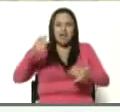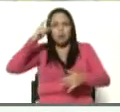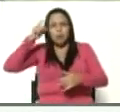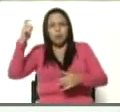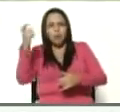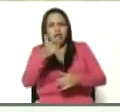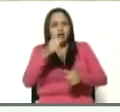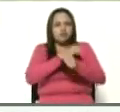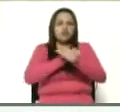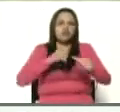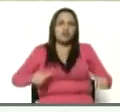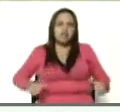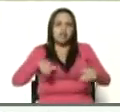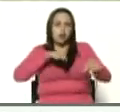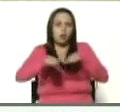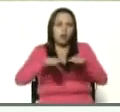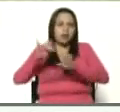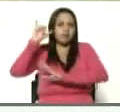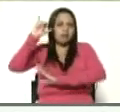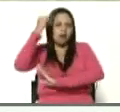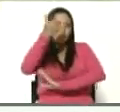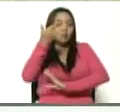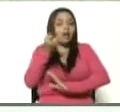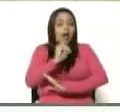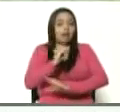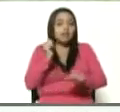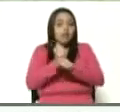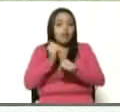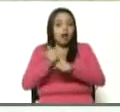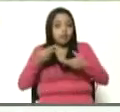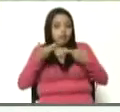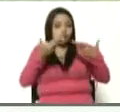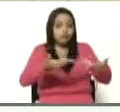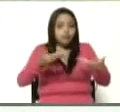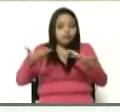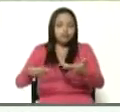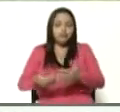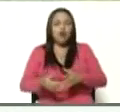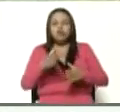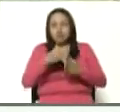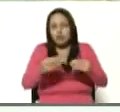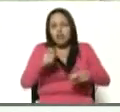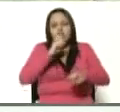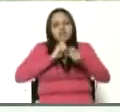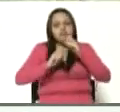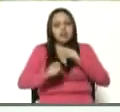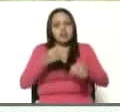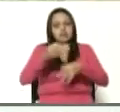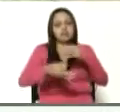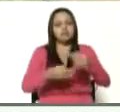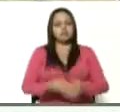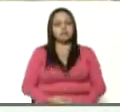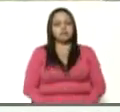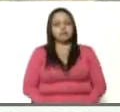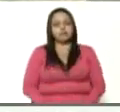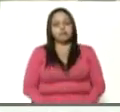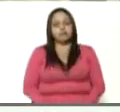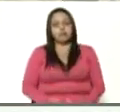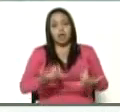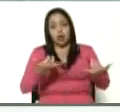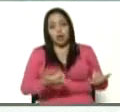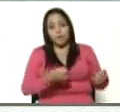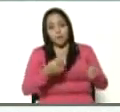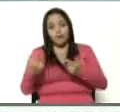Cogedes, Yaracuy, hemos venido avanzando con las limitaciones que usted señalaba, presidente, y bueno, ahora vamos a